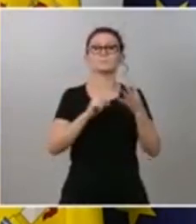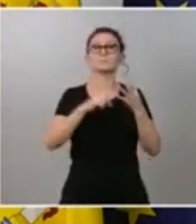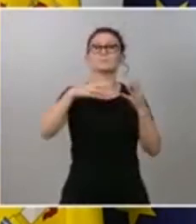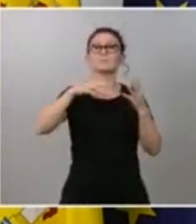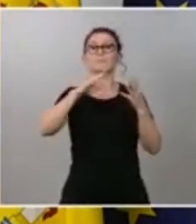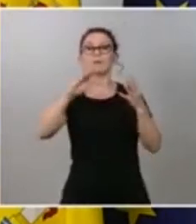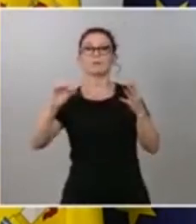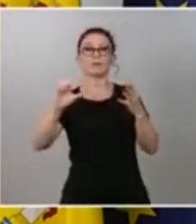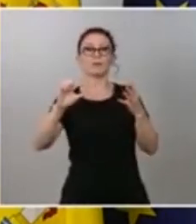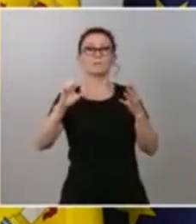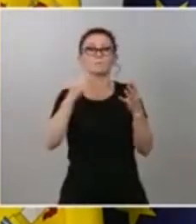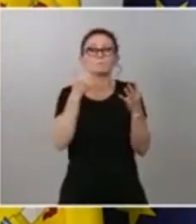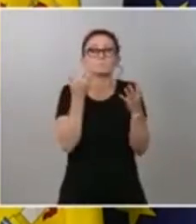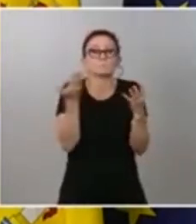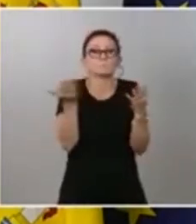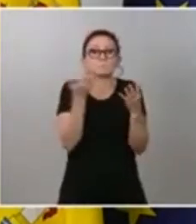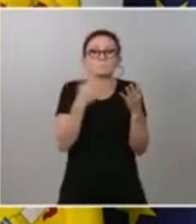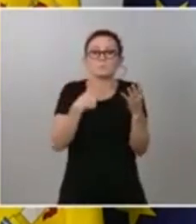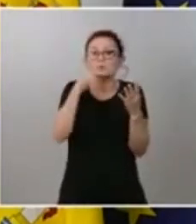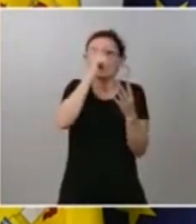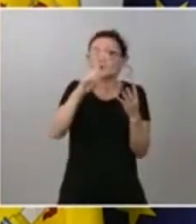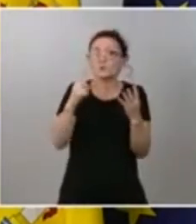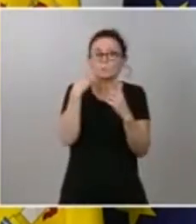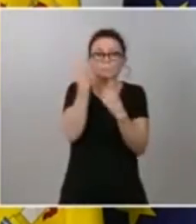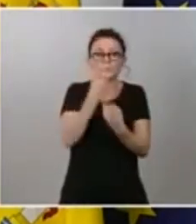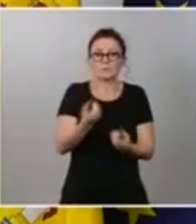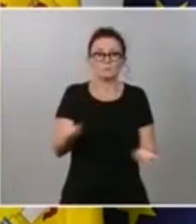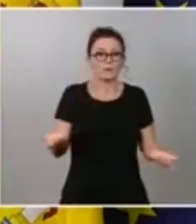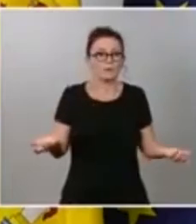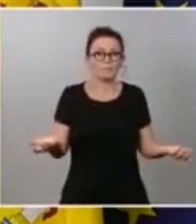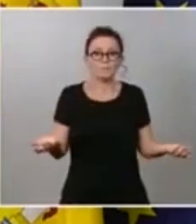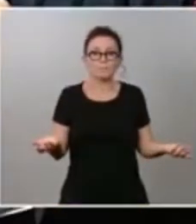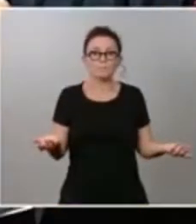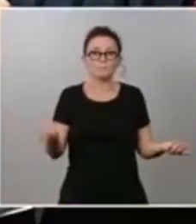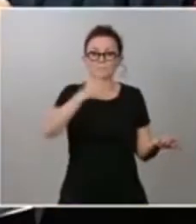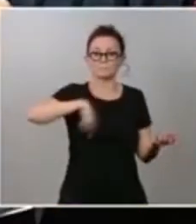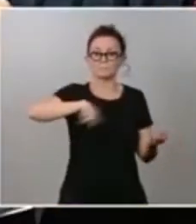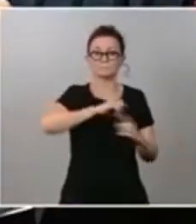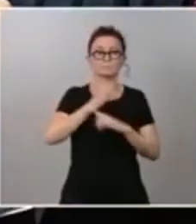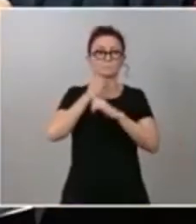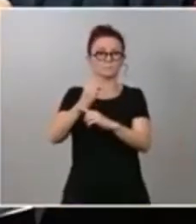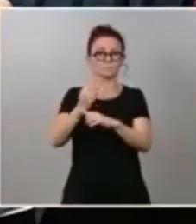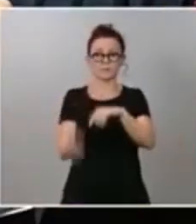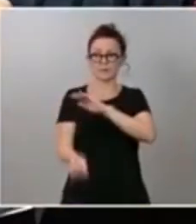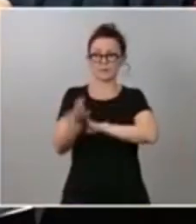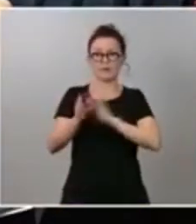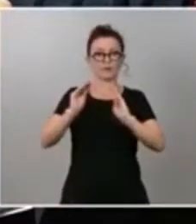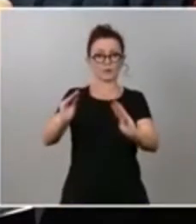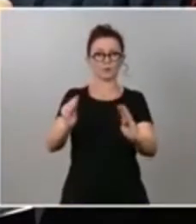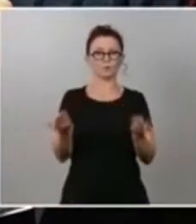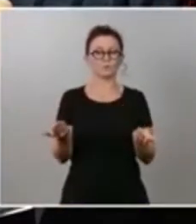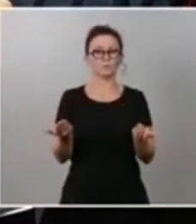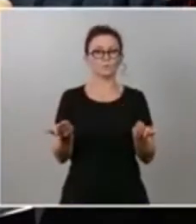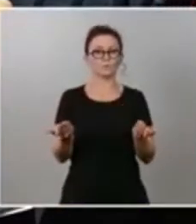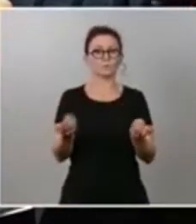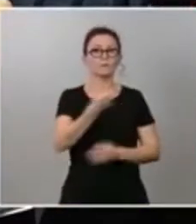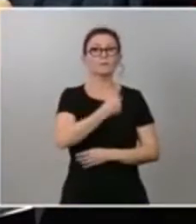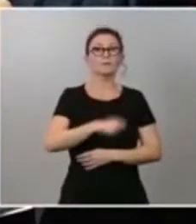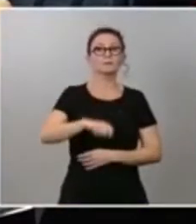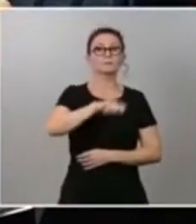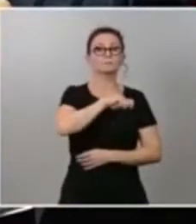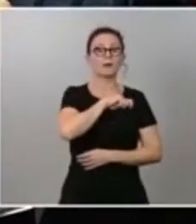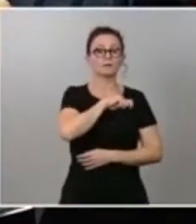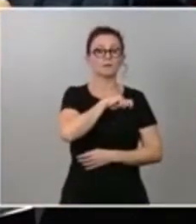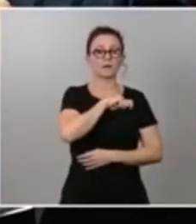la cuestión o sea nosotros hemos apoyado la creación del MEDE España se va a coger al fondo de